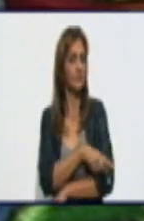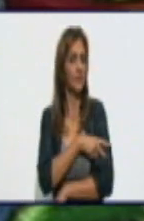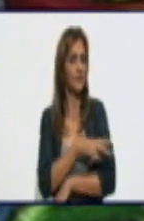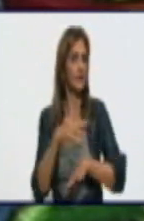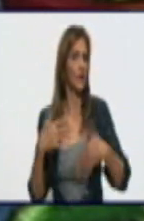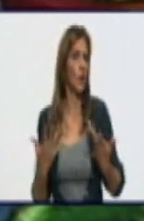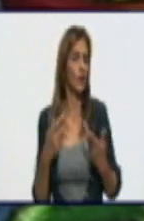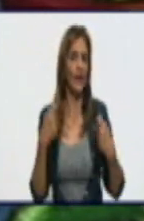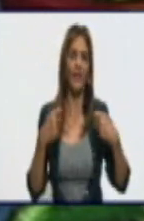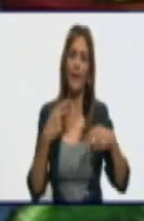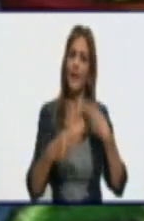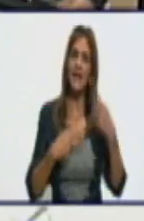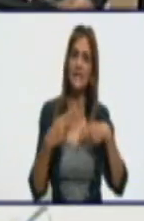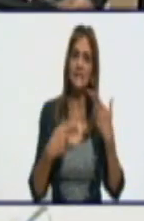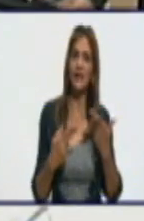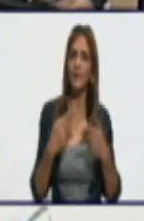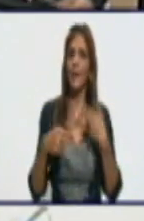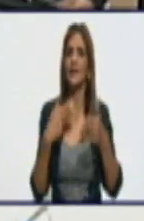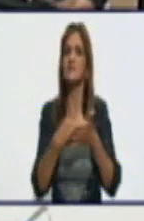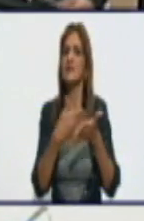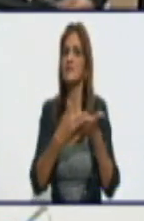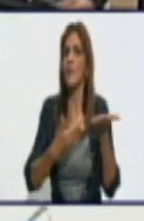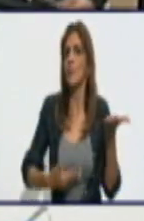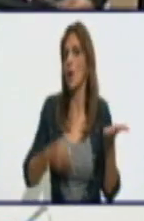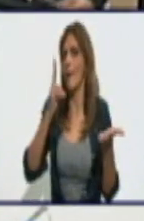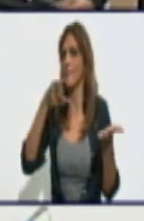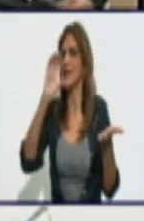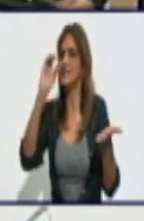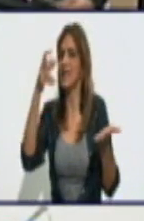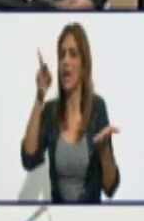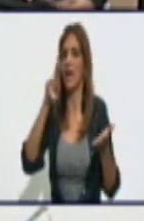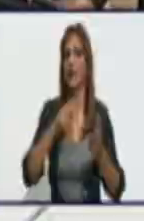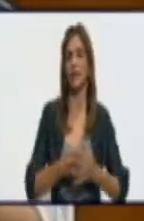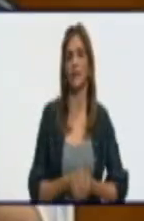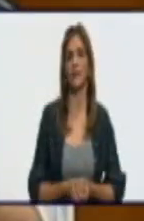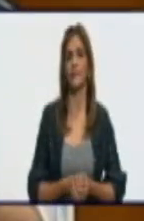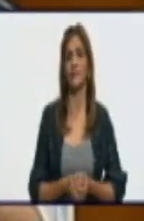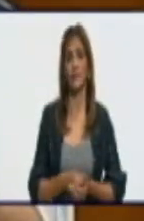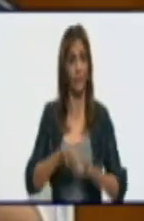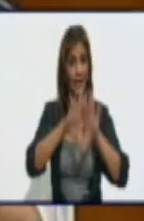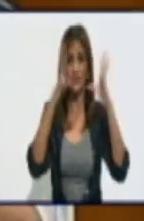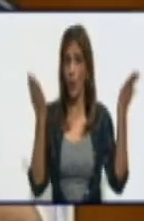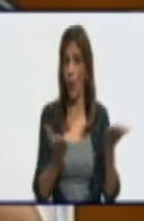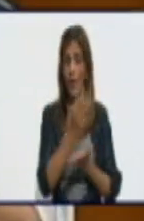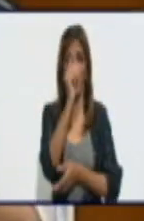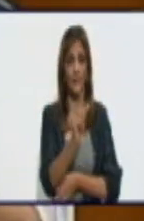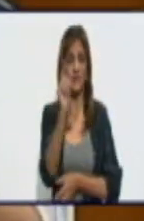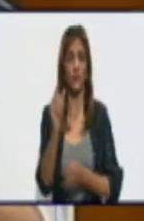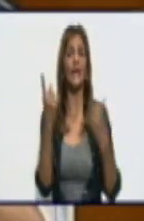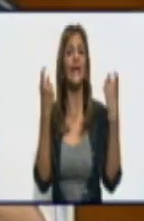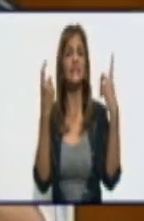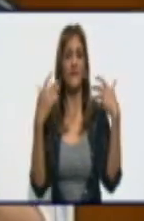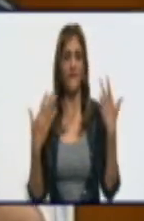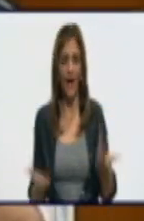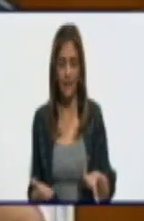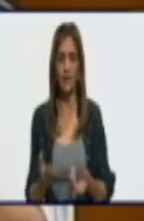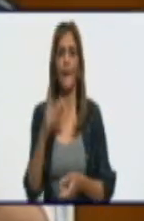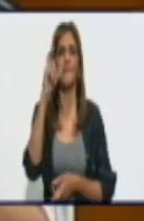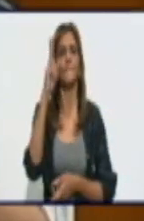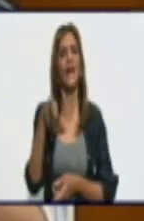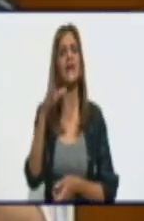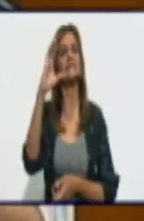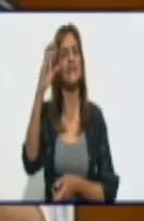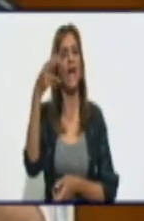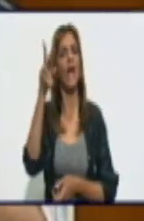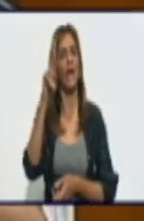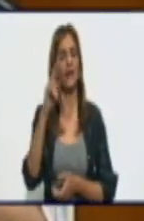¿Cuál es el trámite, doctora? Bueno, para toda aquella persona que necesita hacerse un PCR porque va a viajar, ya sea a otra provincia por un